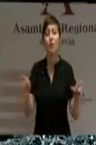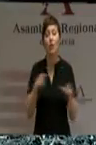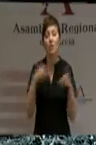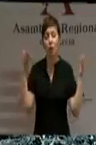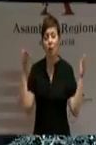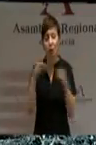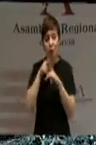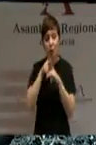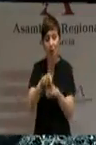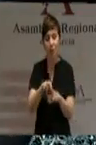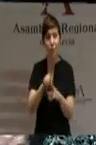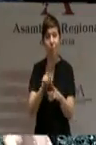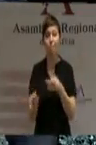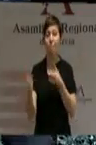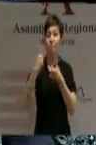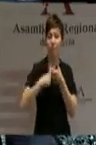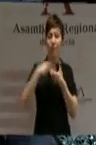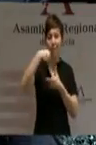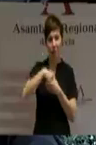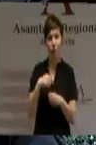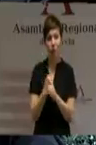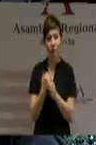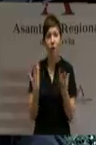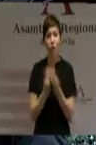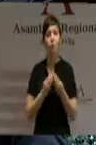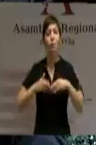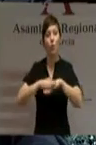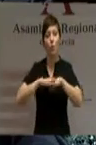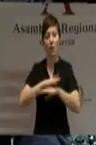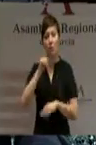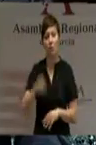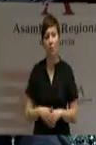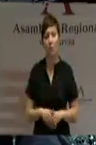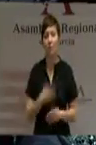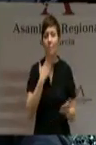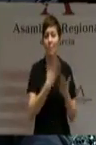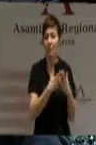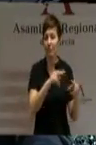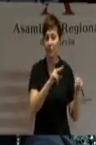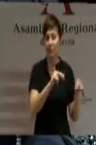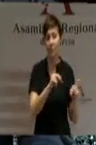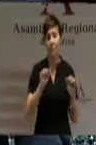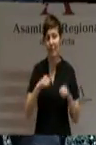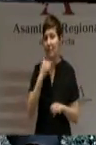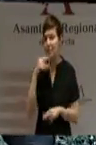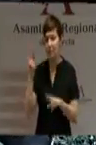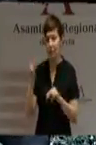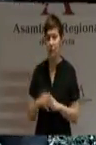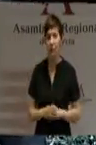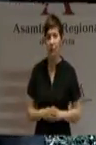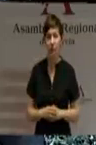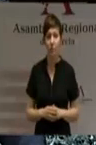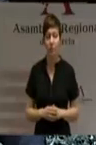sino que formen parte de la tarea de gobernar. Estoy terminando, señor presidente. Las instituciones